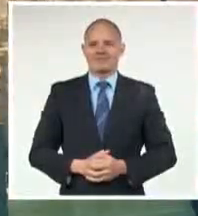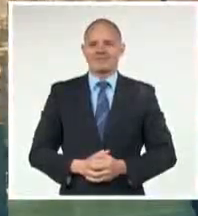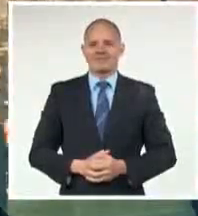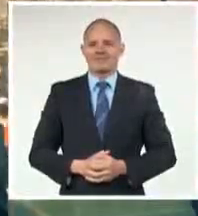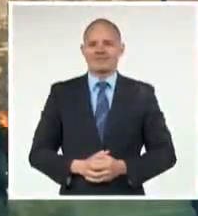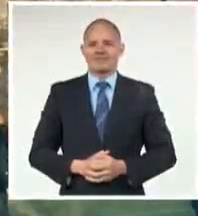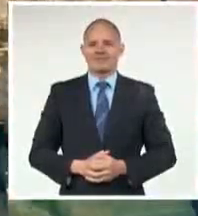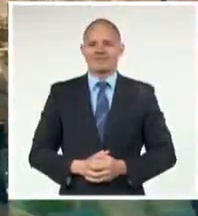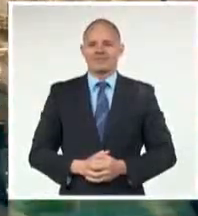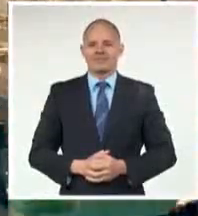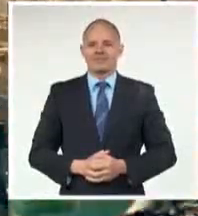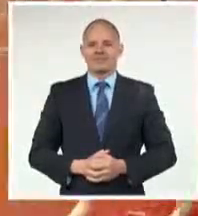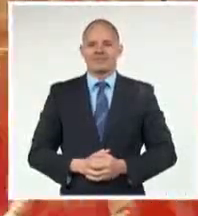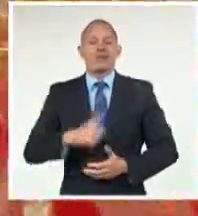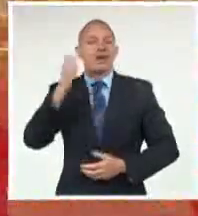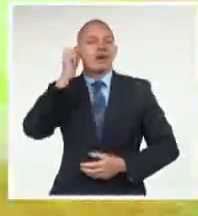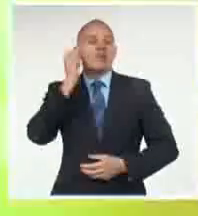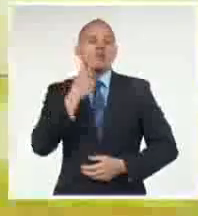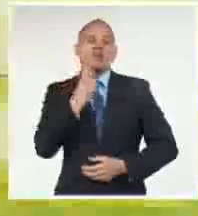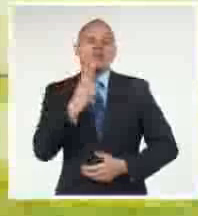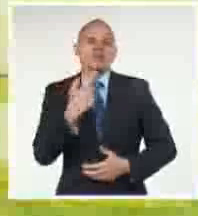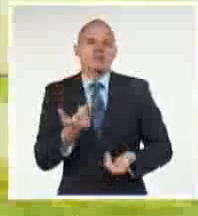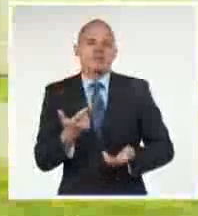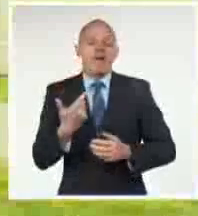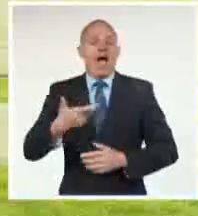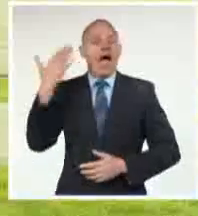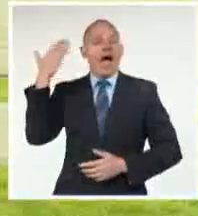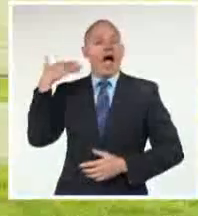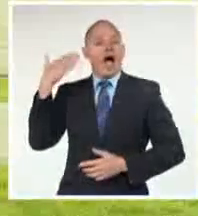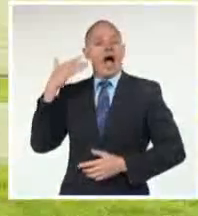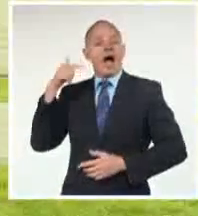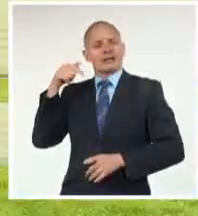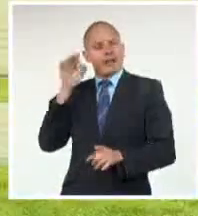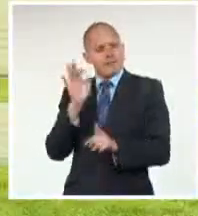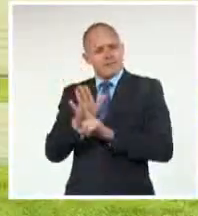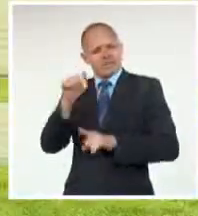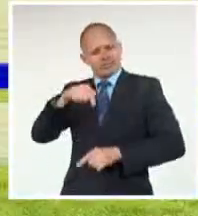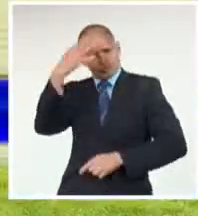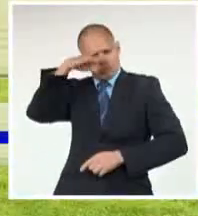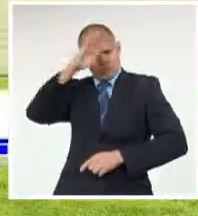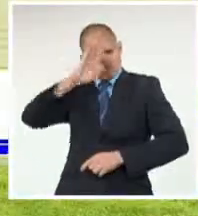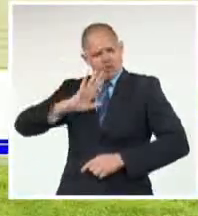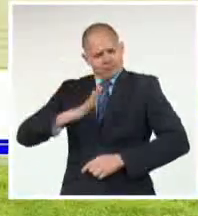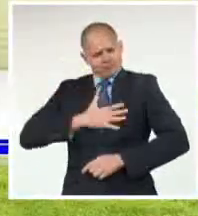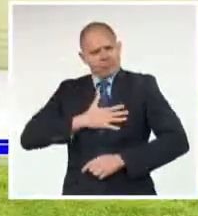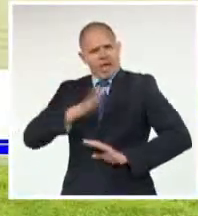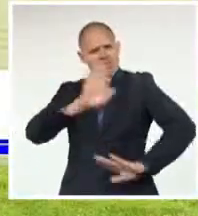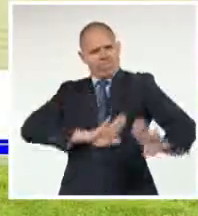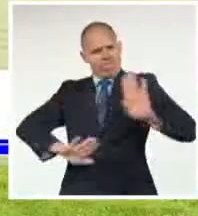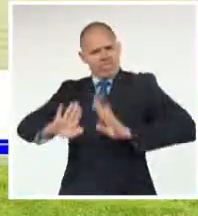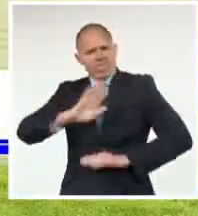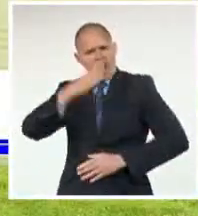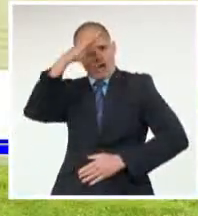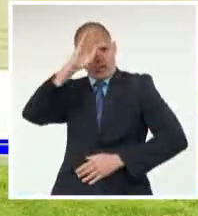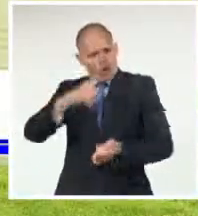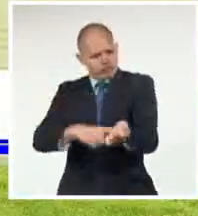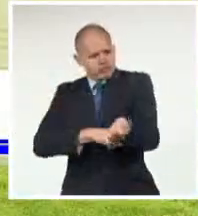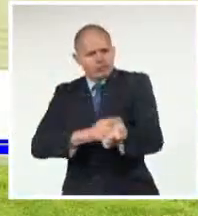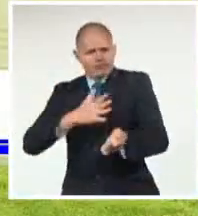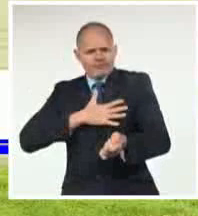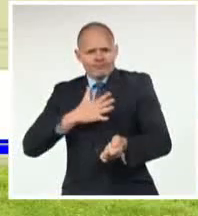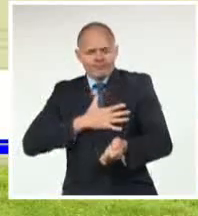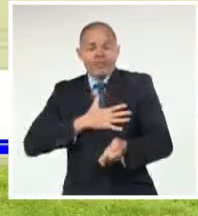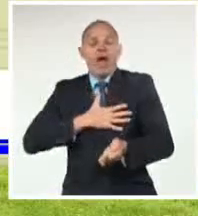Cuando surge la nación, surge la droga. La primera canción cubana que se conoce es la vallamesa, escrita por